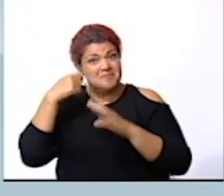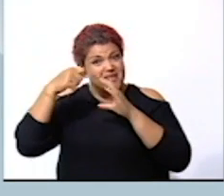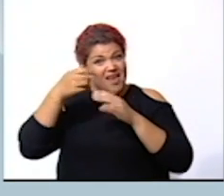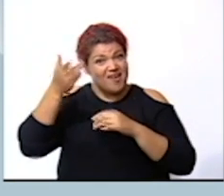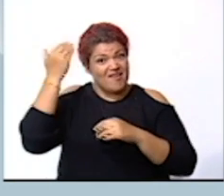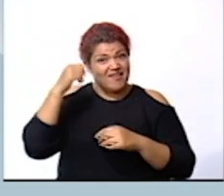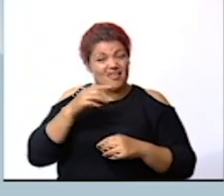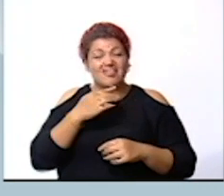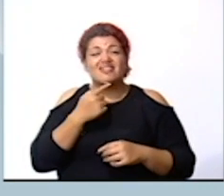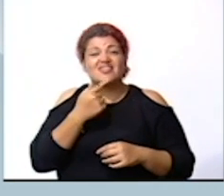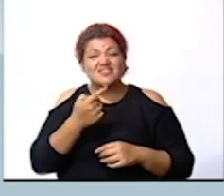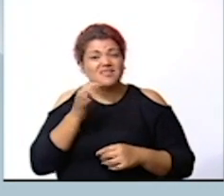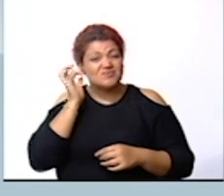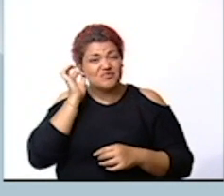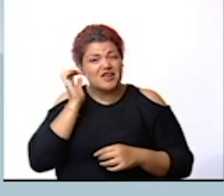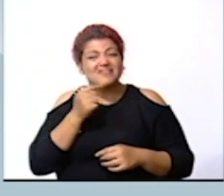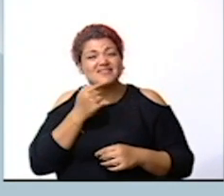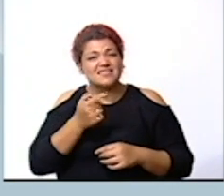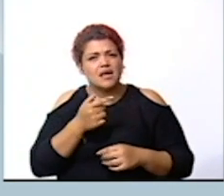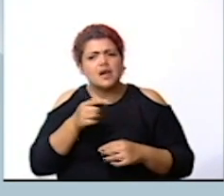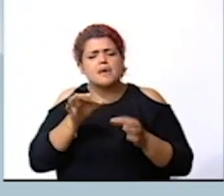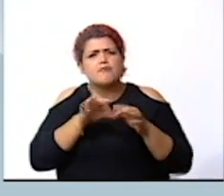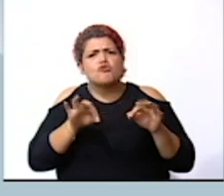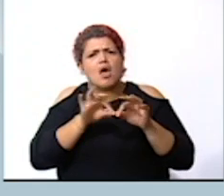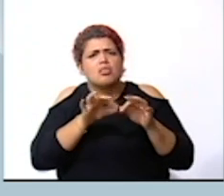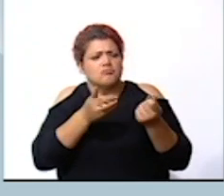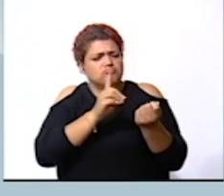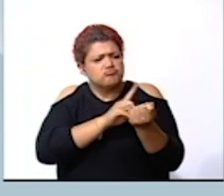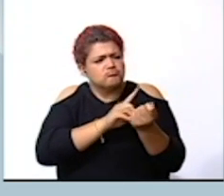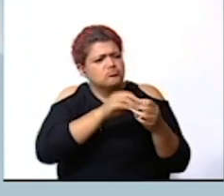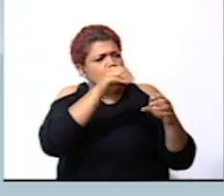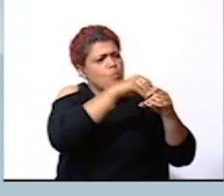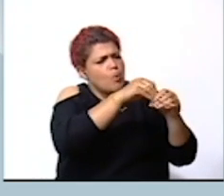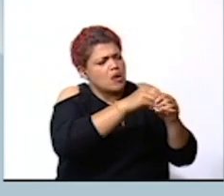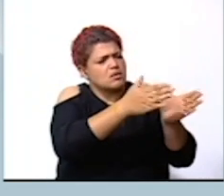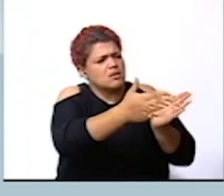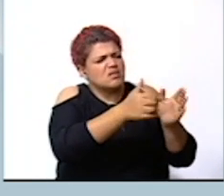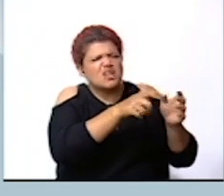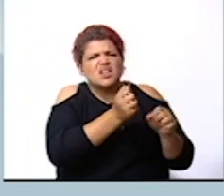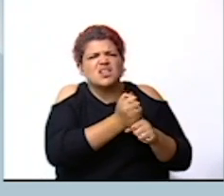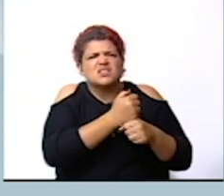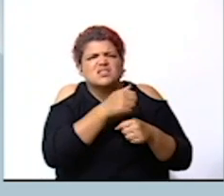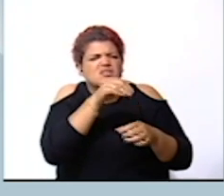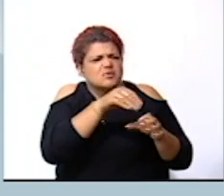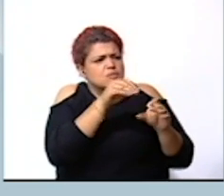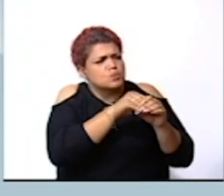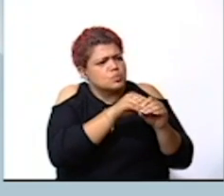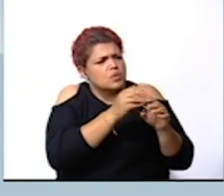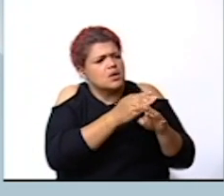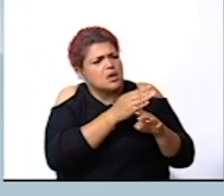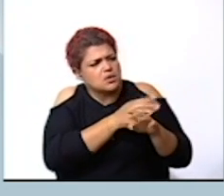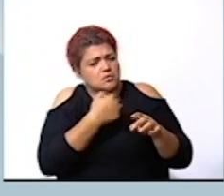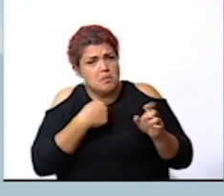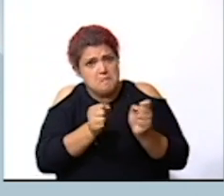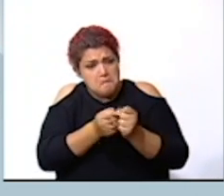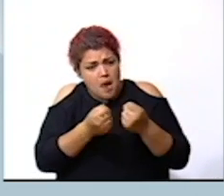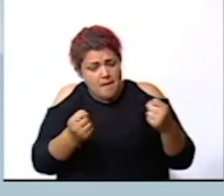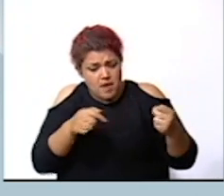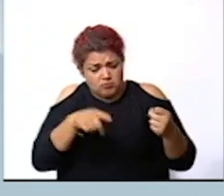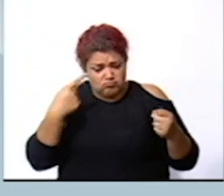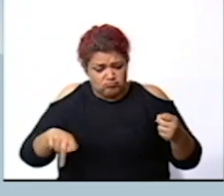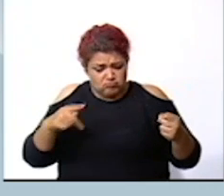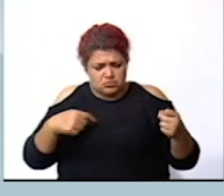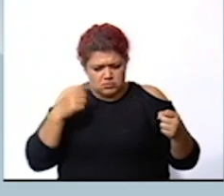que decía que teníamos que tener un botiquín que debamos tomar acciones y luego con el mapa de riesgo